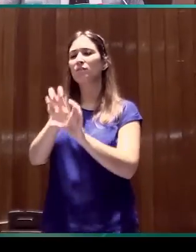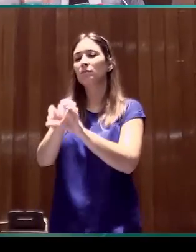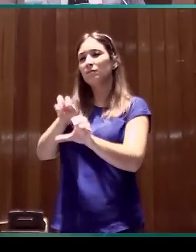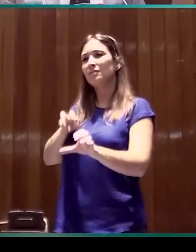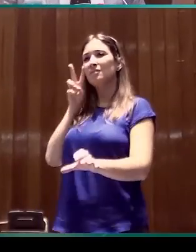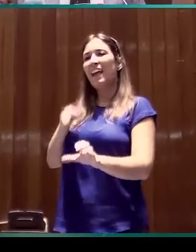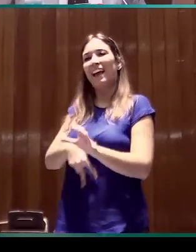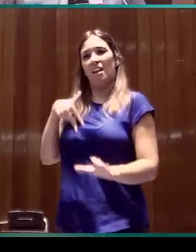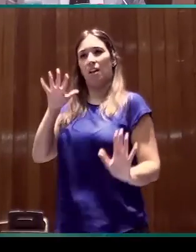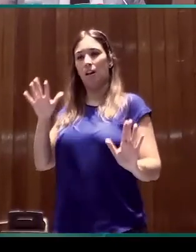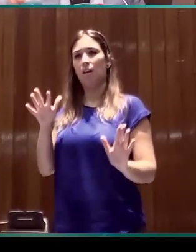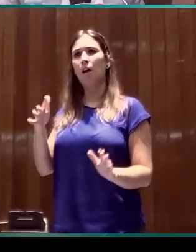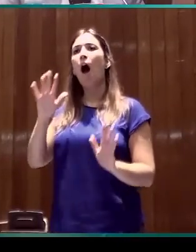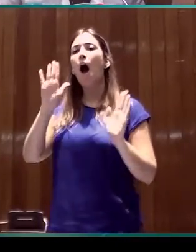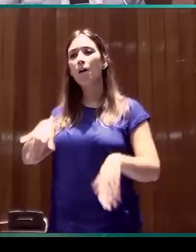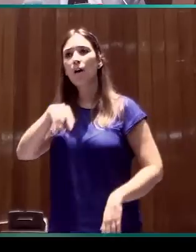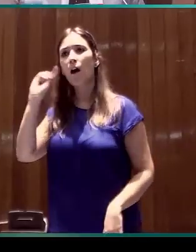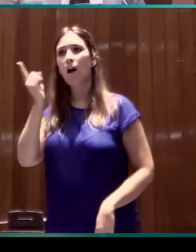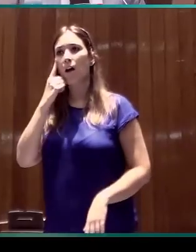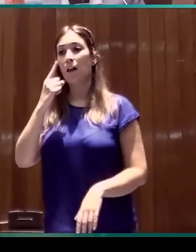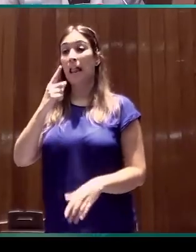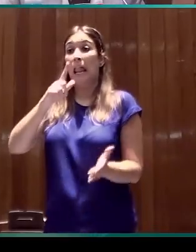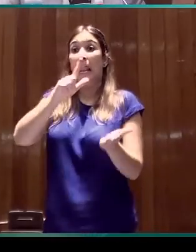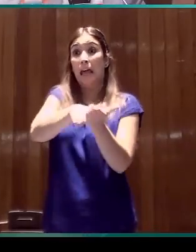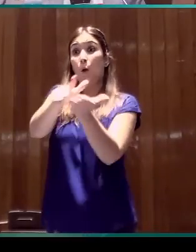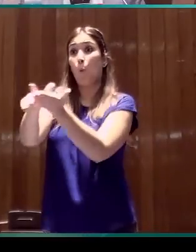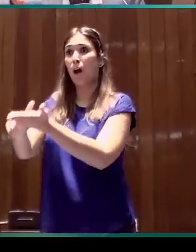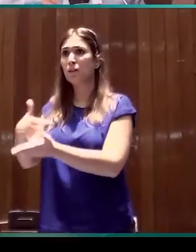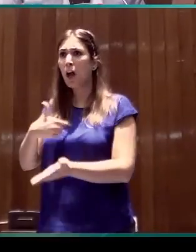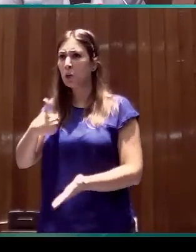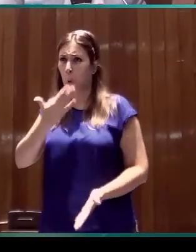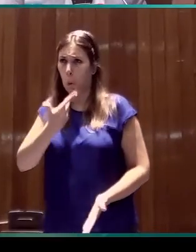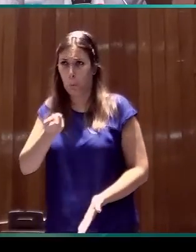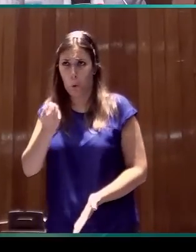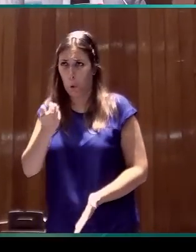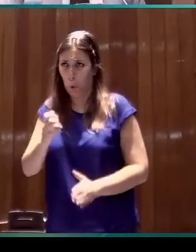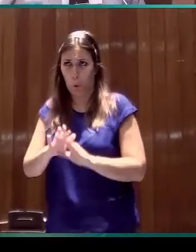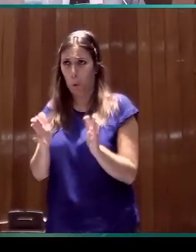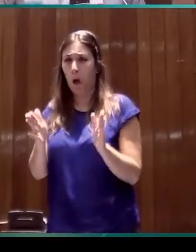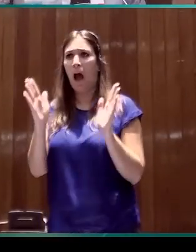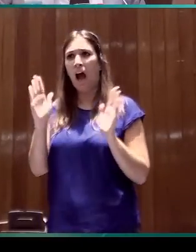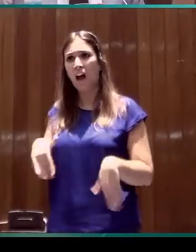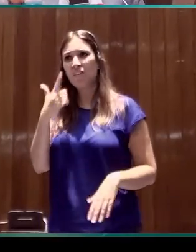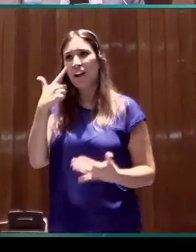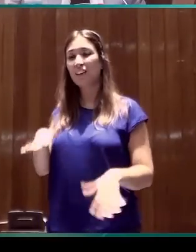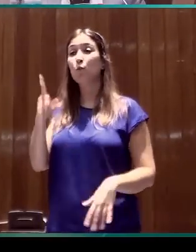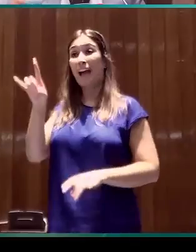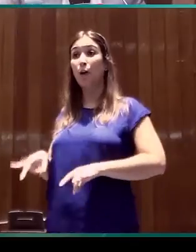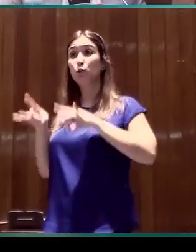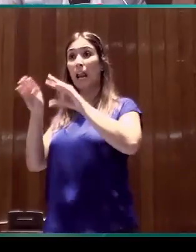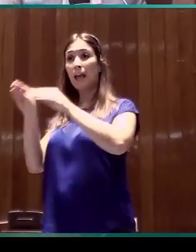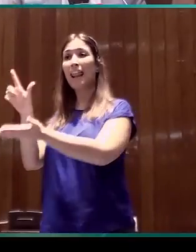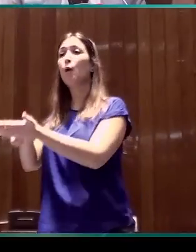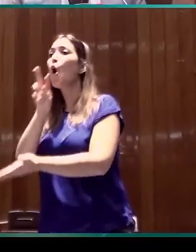descubrimos que existen lenguas de las que yo sabía poca cosa más que lo que les contaré ahora, como el diari, una lengua australiana oral,